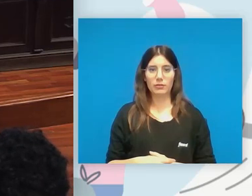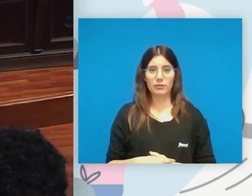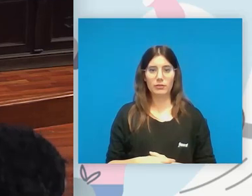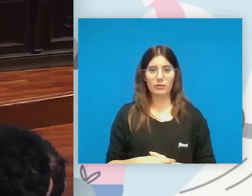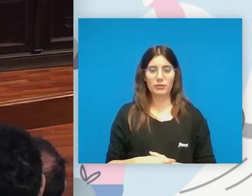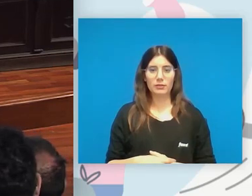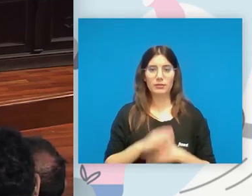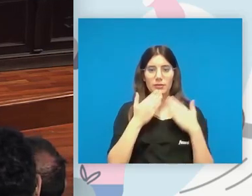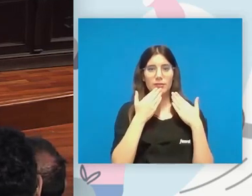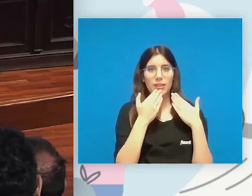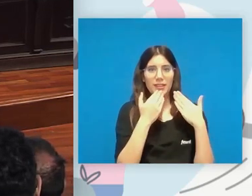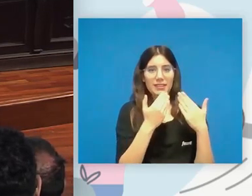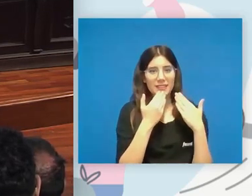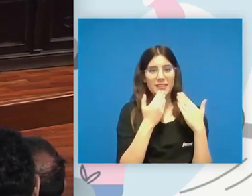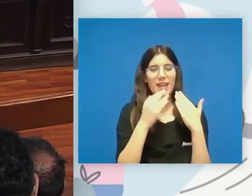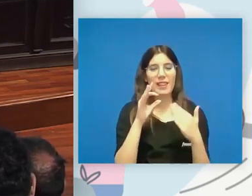Gracias, Raúl.